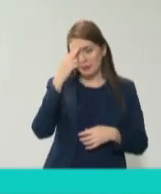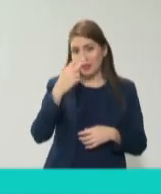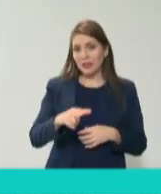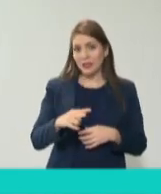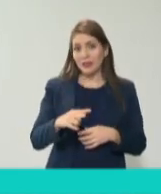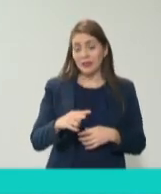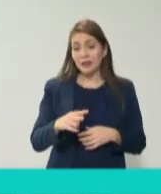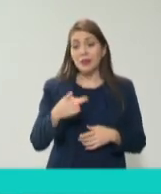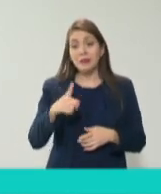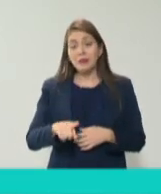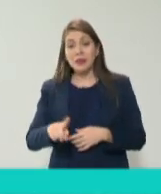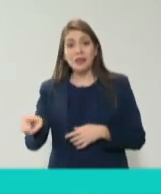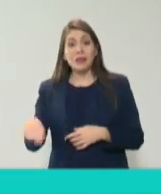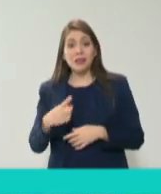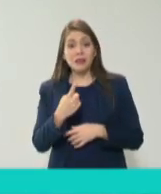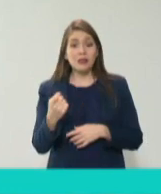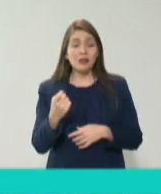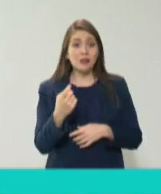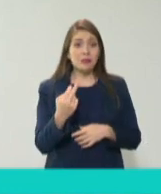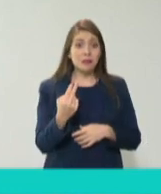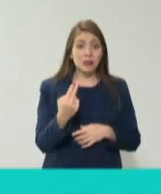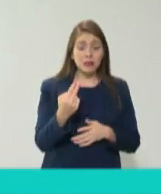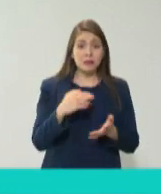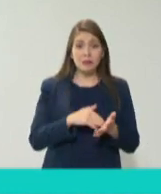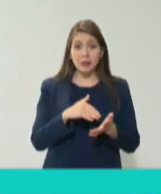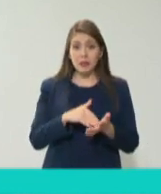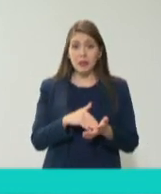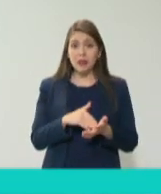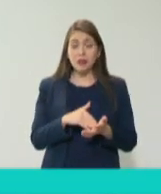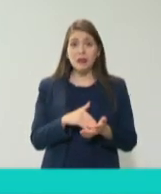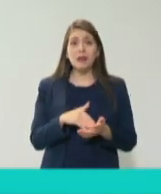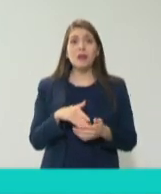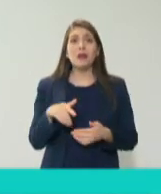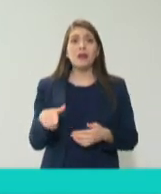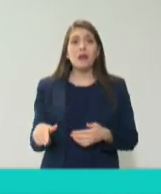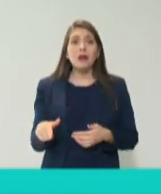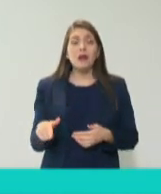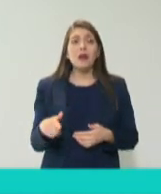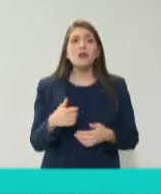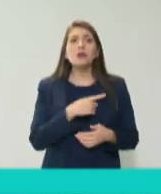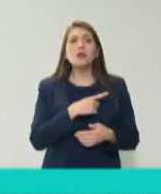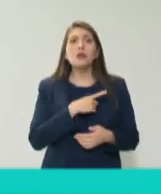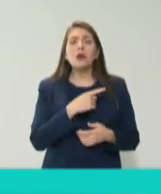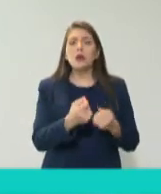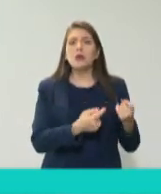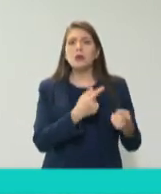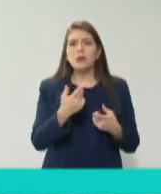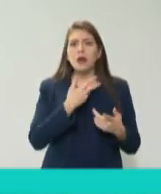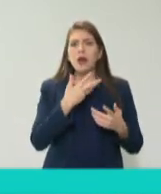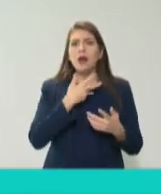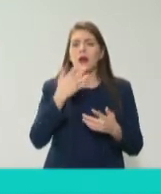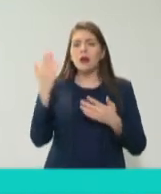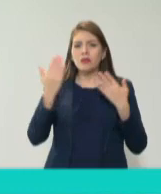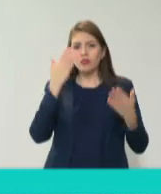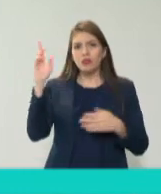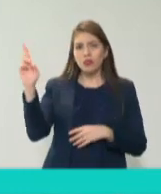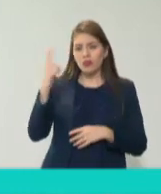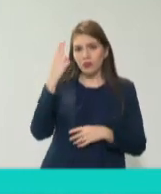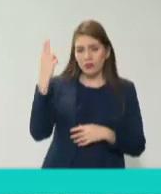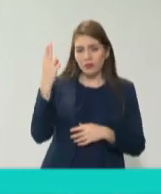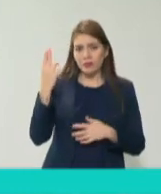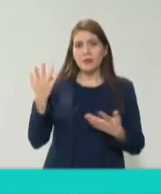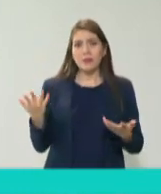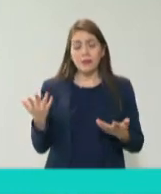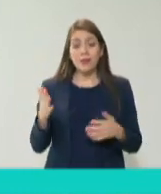125 millones, 13 millones tenemos estudios superiores. Por lo mismo, cuando hablamos de valores,